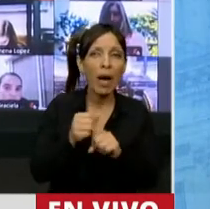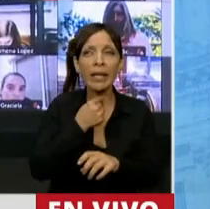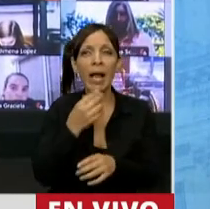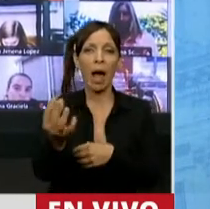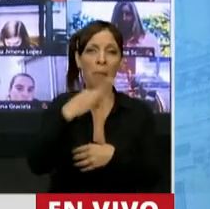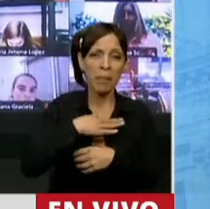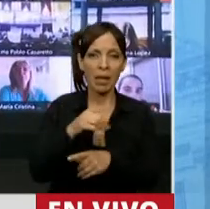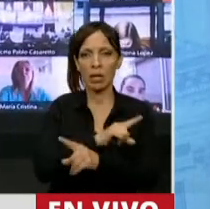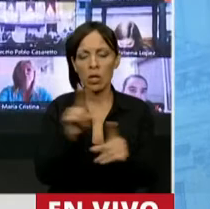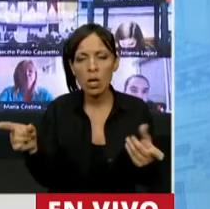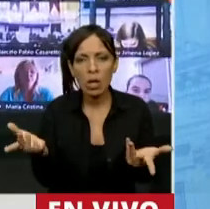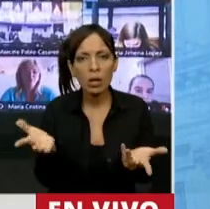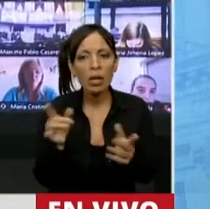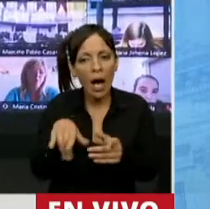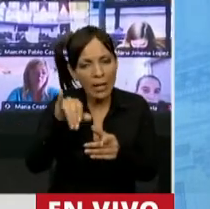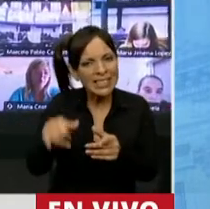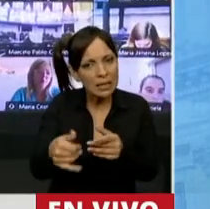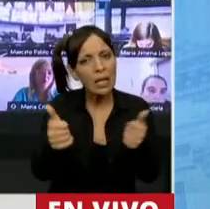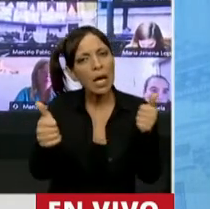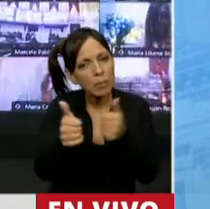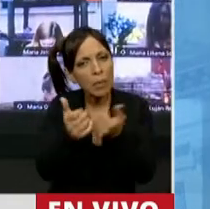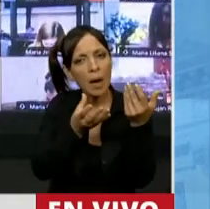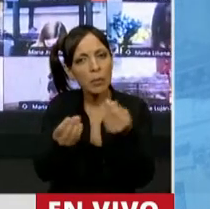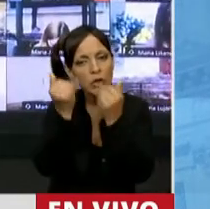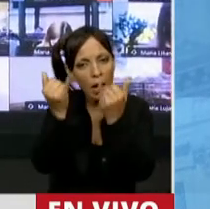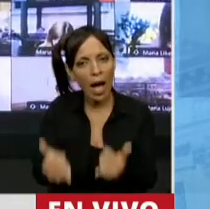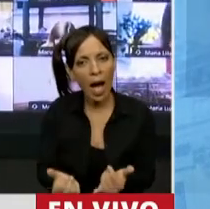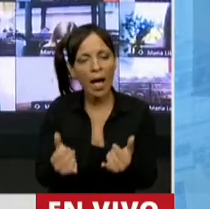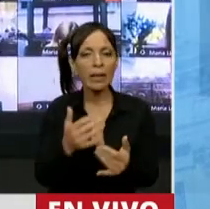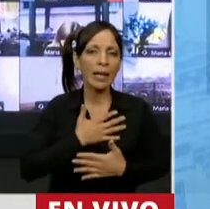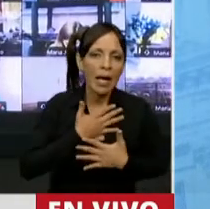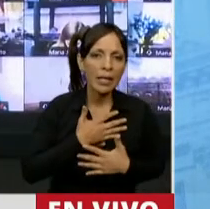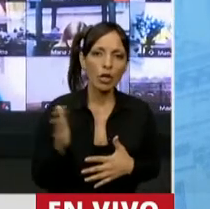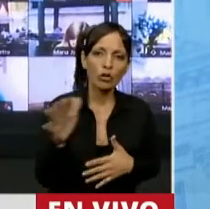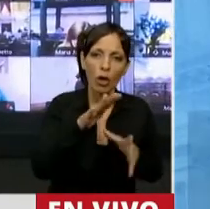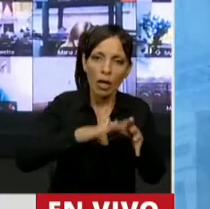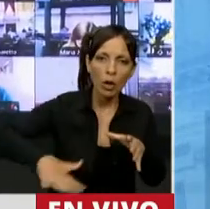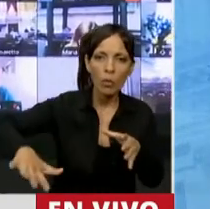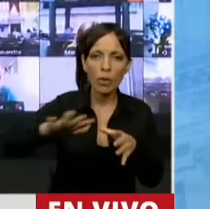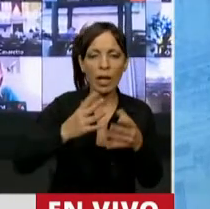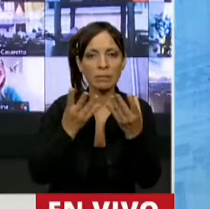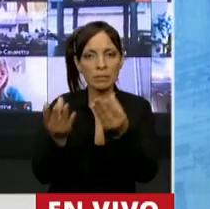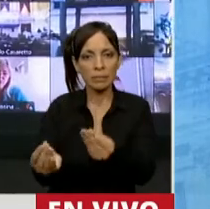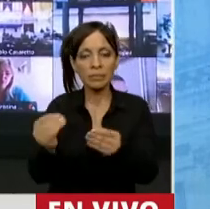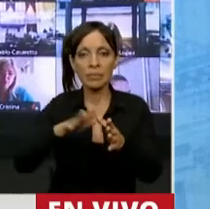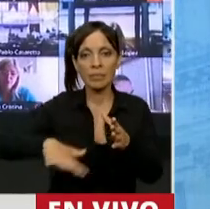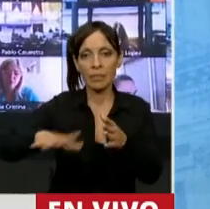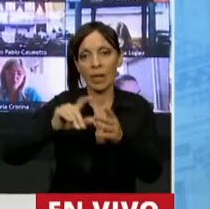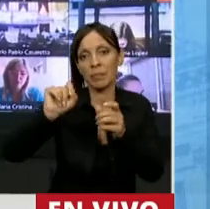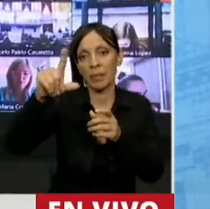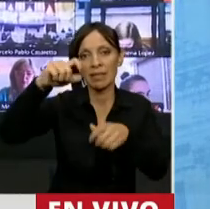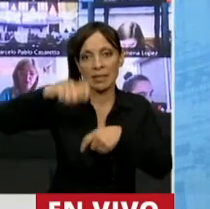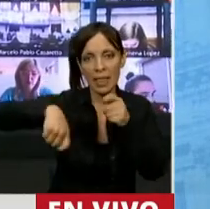quiso. Y que sí está siendo acompañada desde el cariño de toda una comunidad, que es la comunidad del pueblo santiagué.